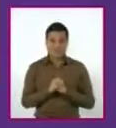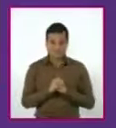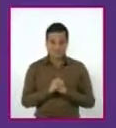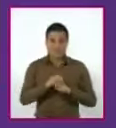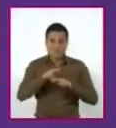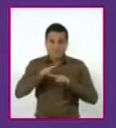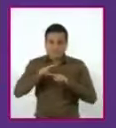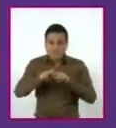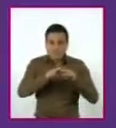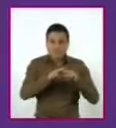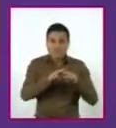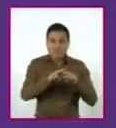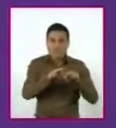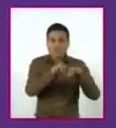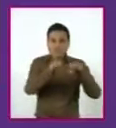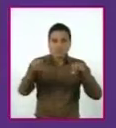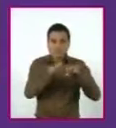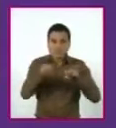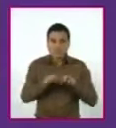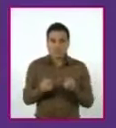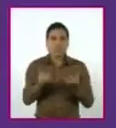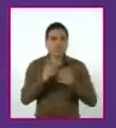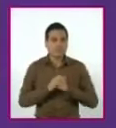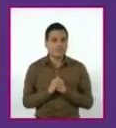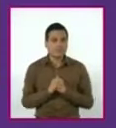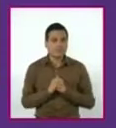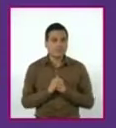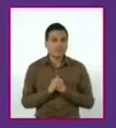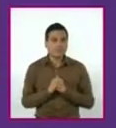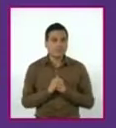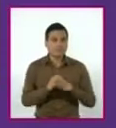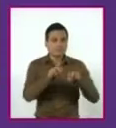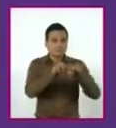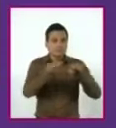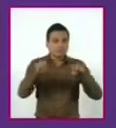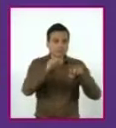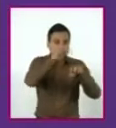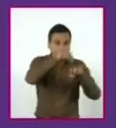butacas hay en cada fila? ¿Cuántas filas tiene el auditorio?